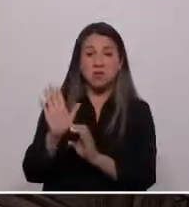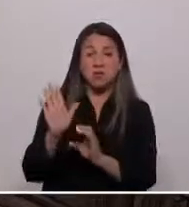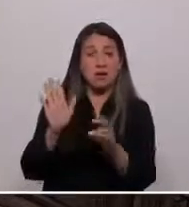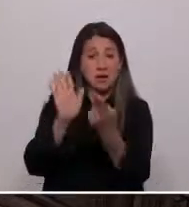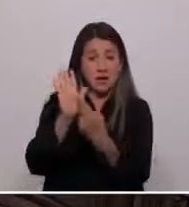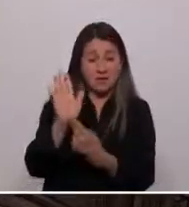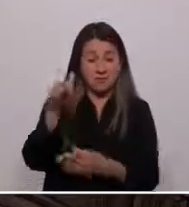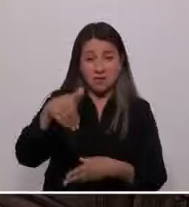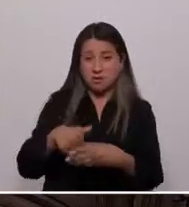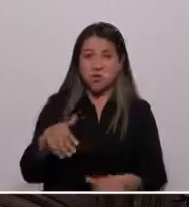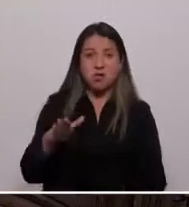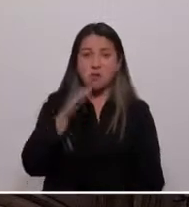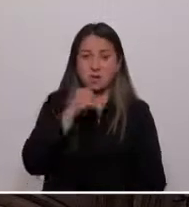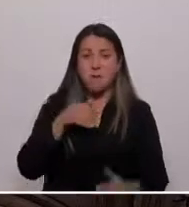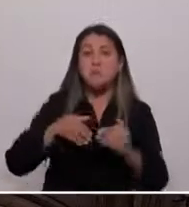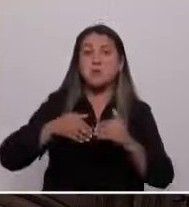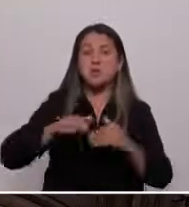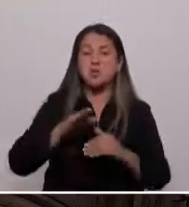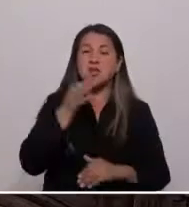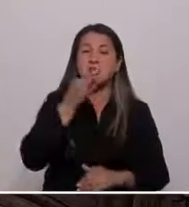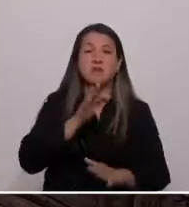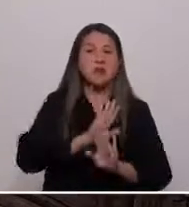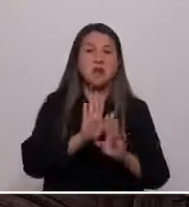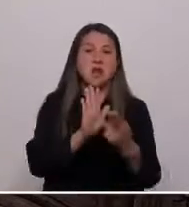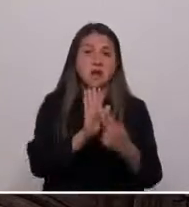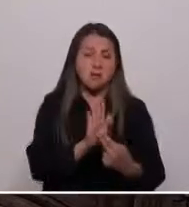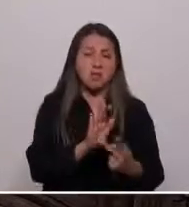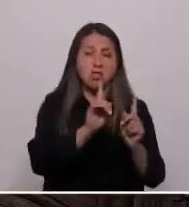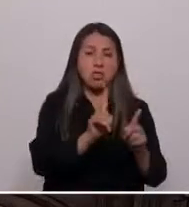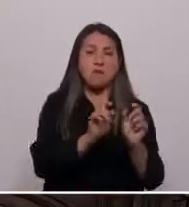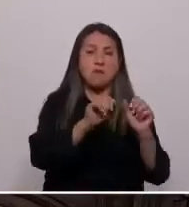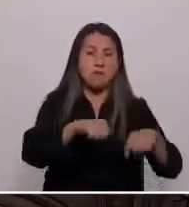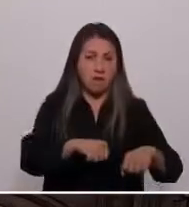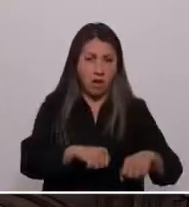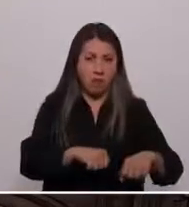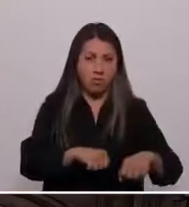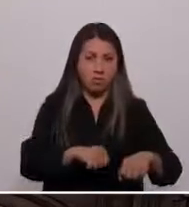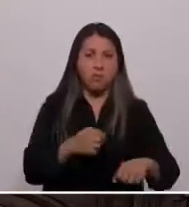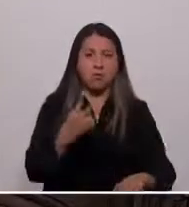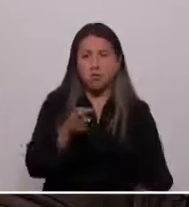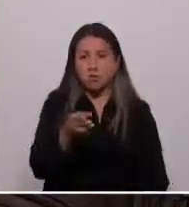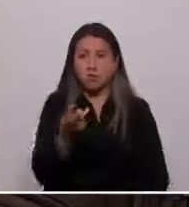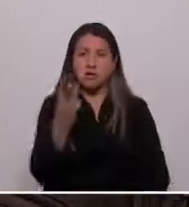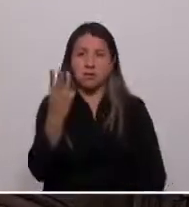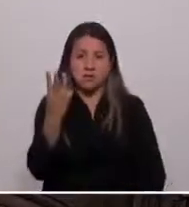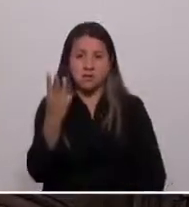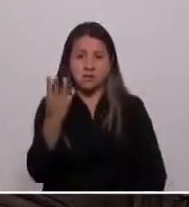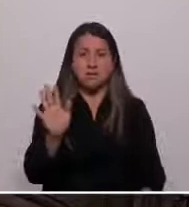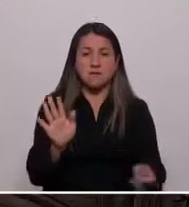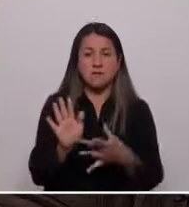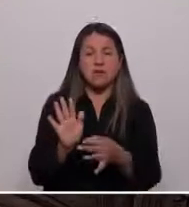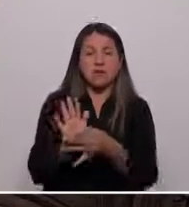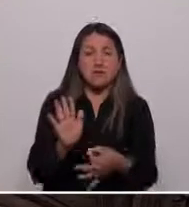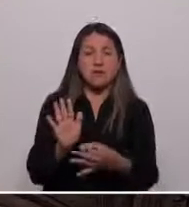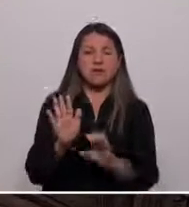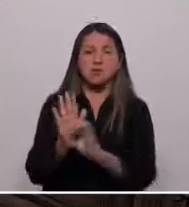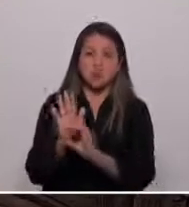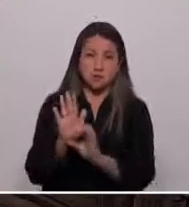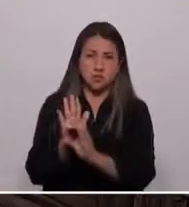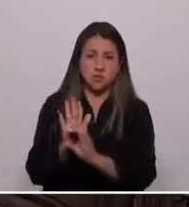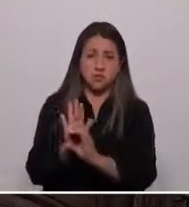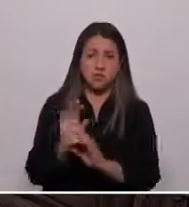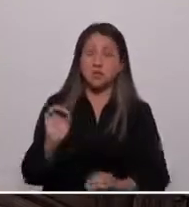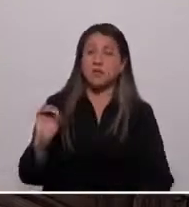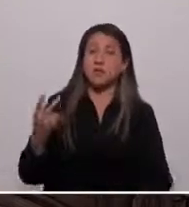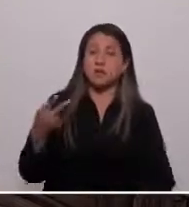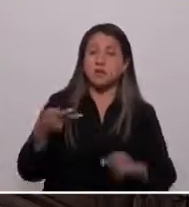porque la mayoría calificó que nada del reglamento debía ser aprobado por dos tercios, violando lo que establece la Constitución. Segundo, a través de la